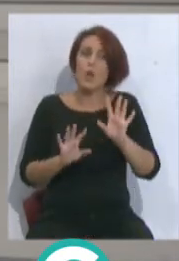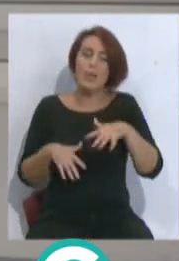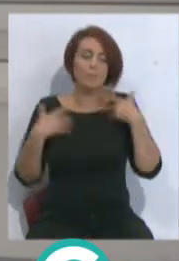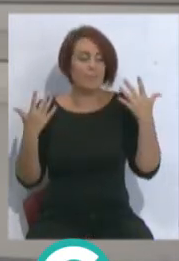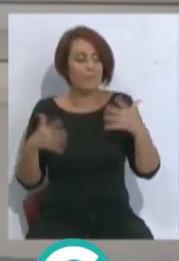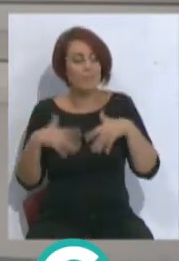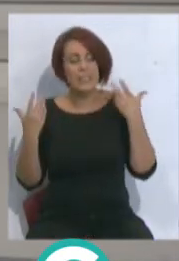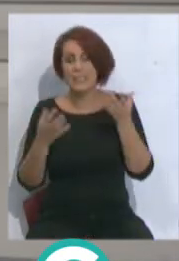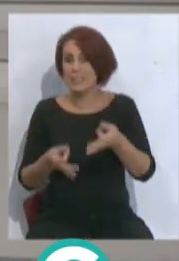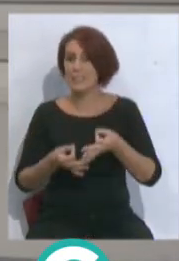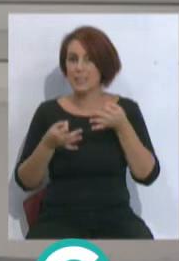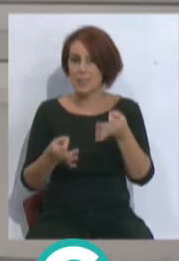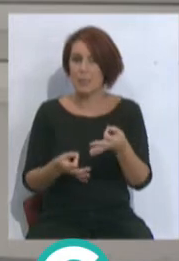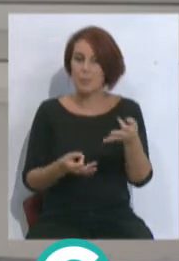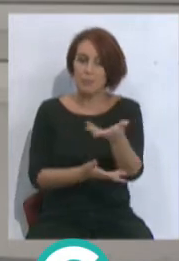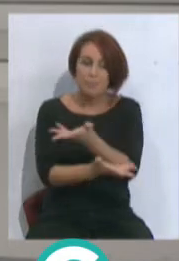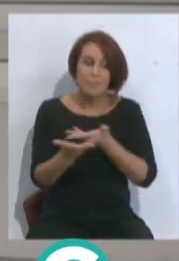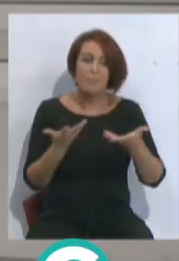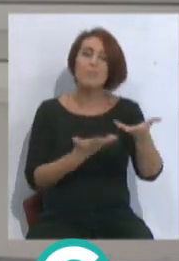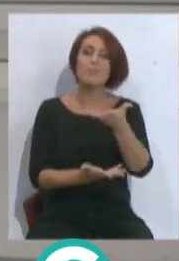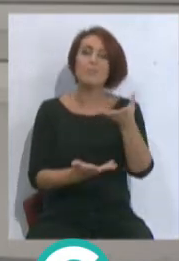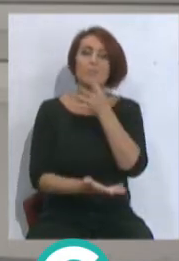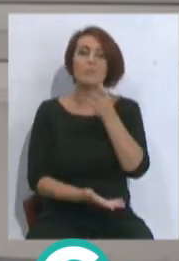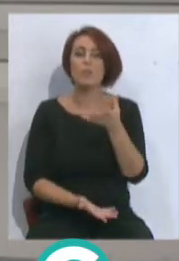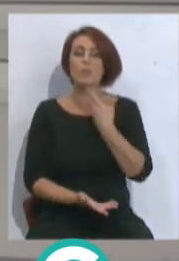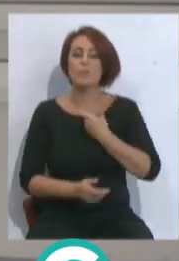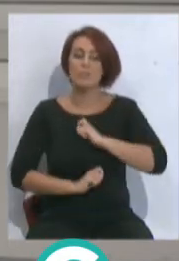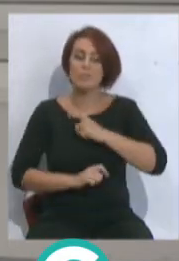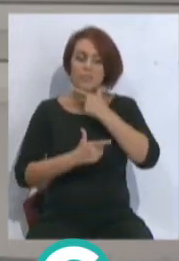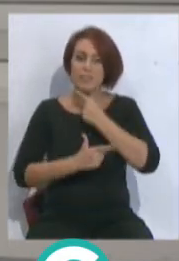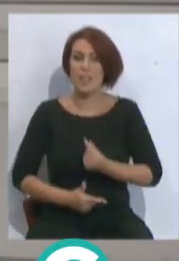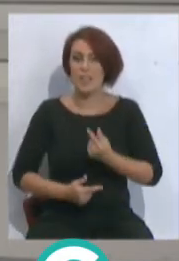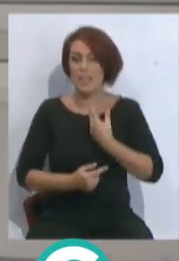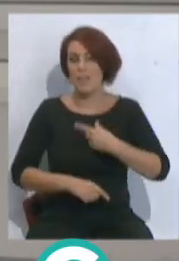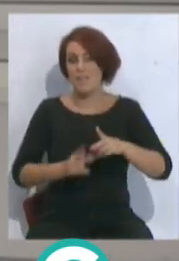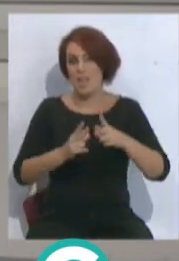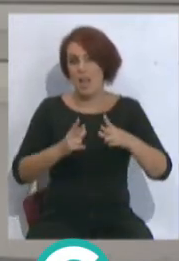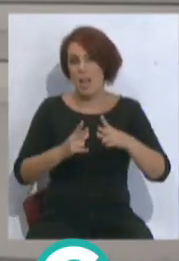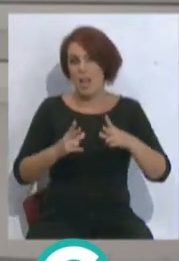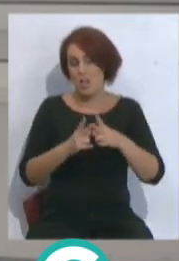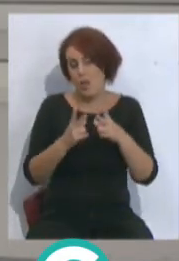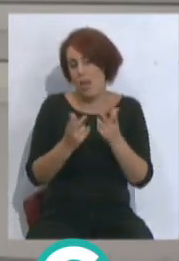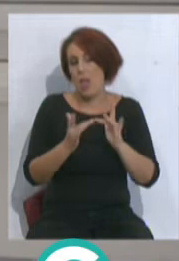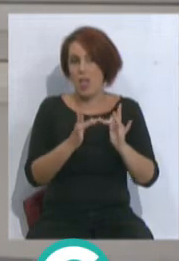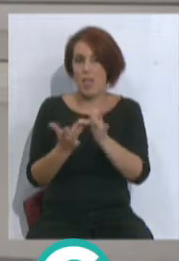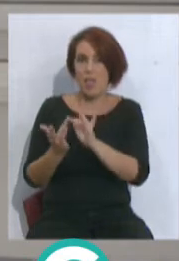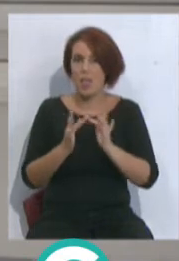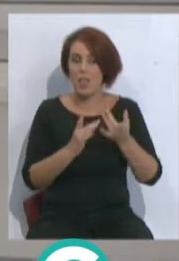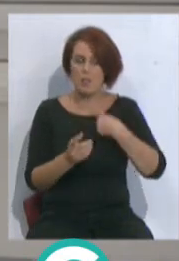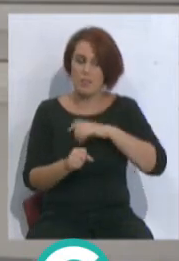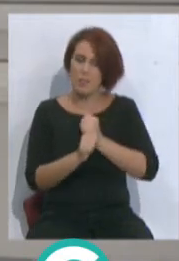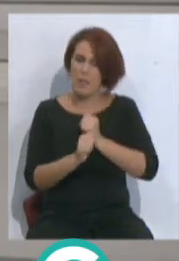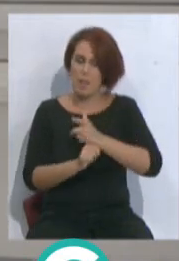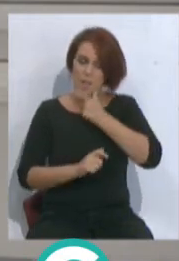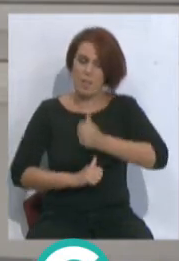que estar siempre, siempre presente en todo, porque nos facilita también nuestra vida social y sobre todo también nuestro trabajo.